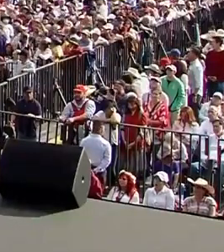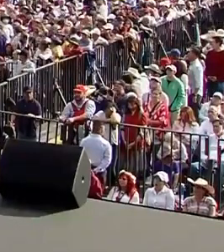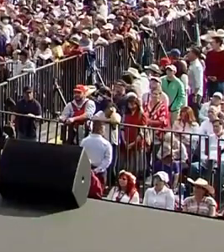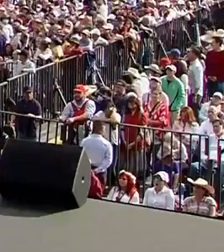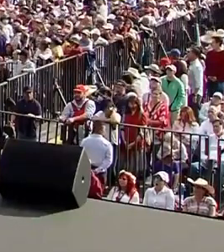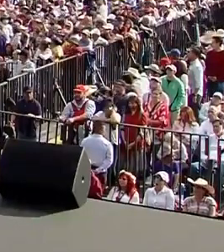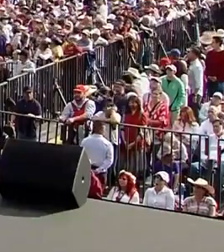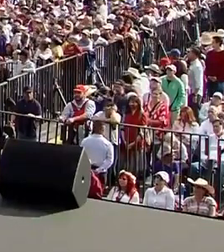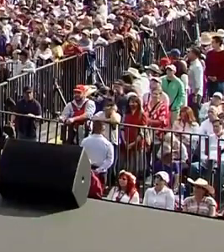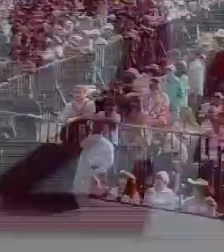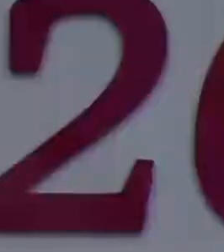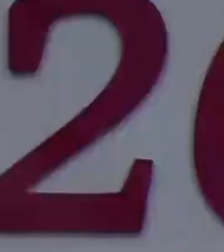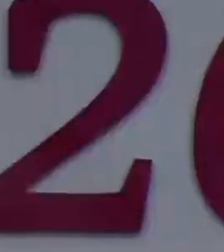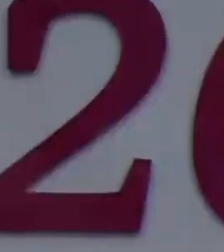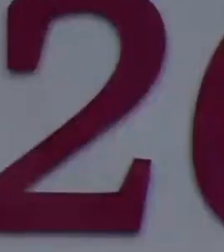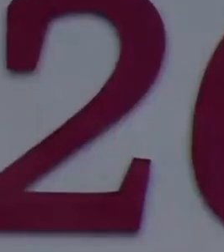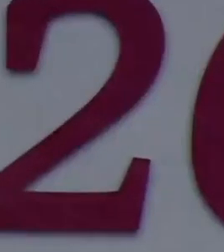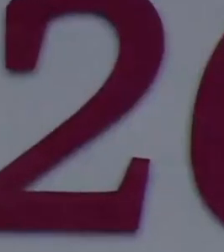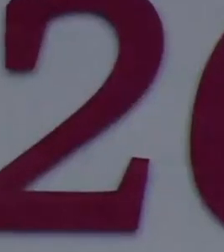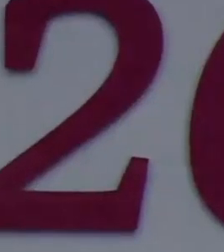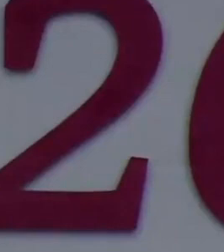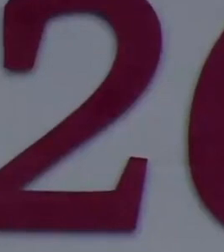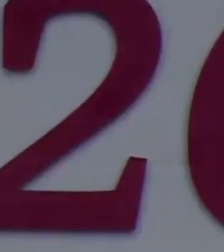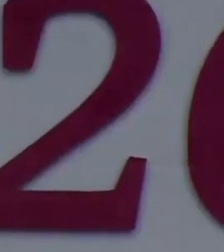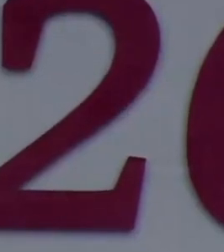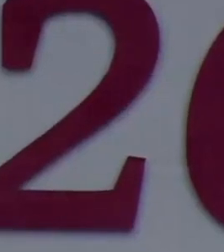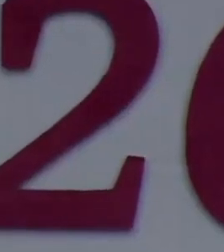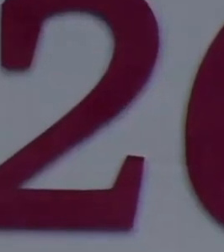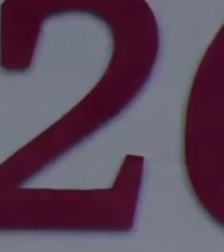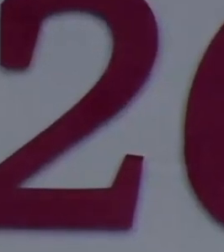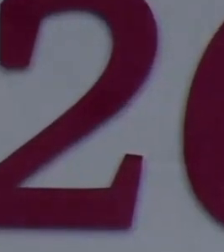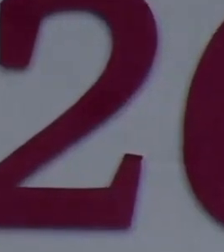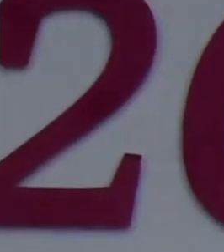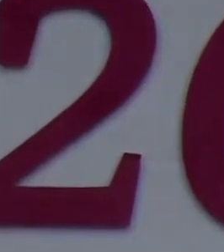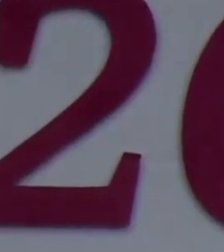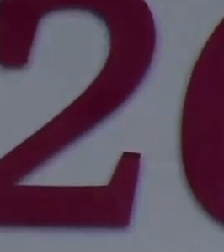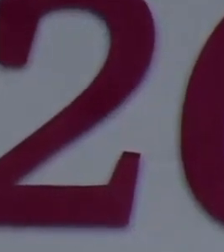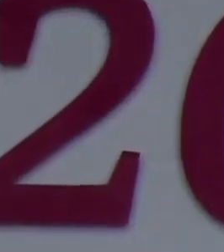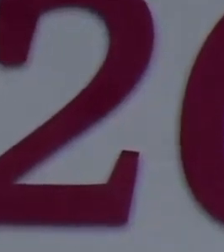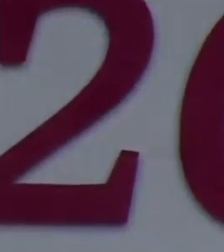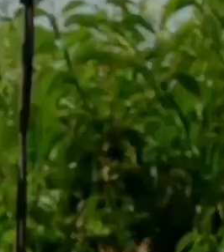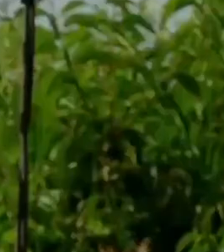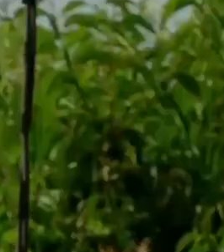que no se los lleven que no los enganchen